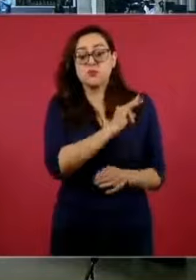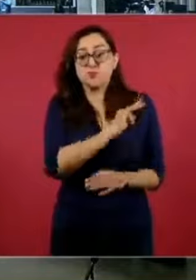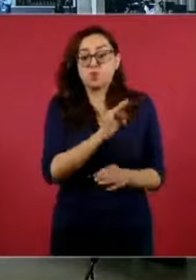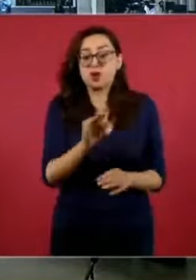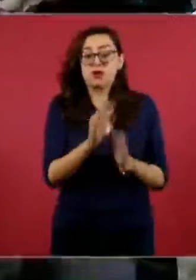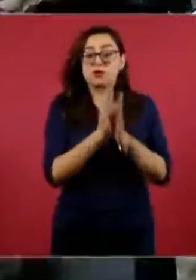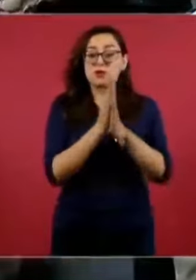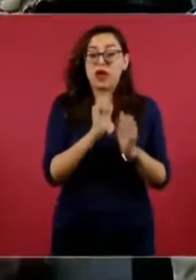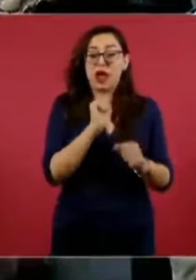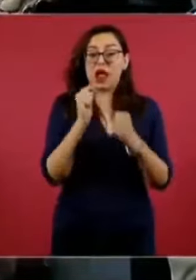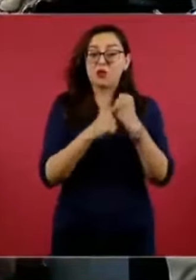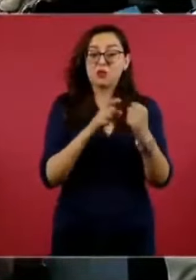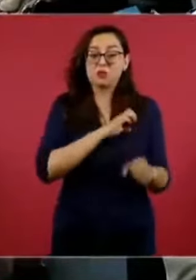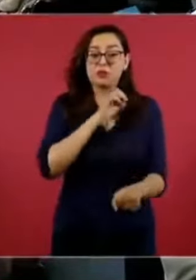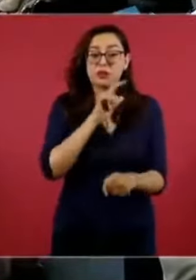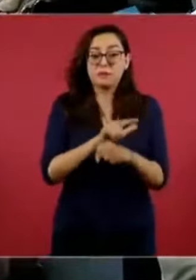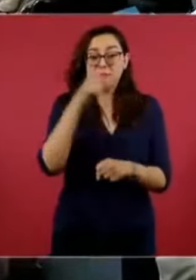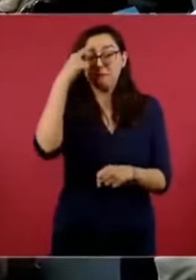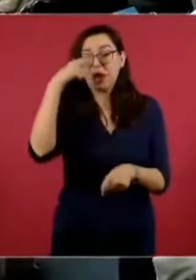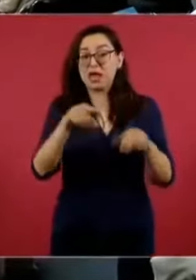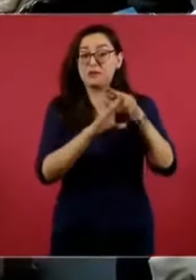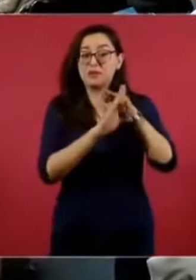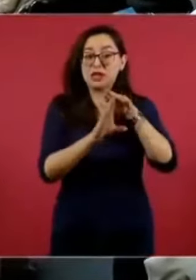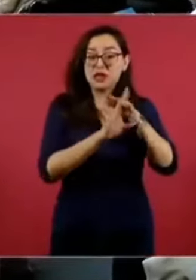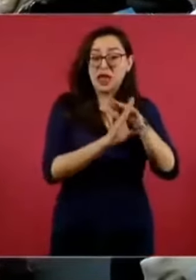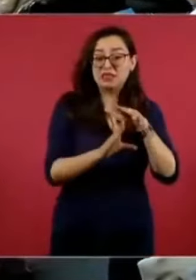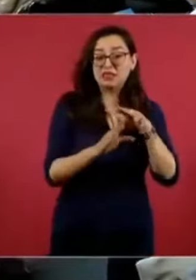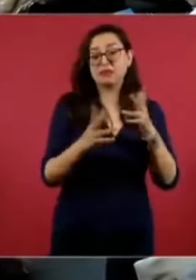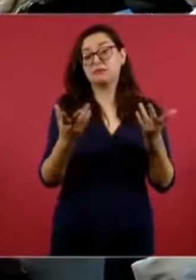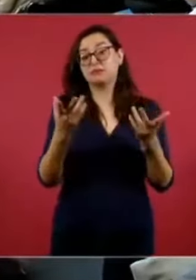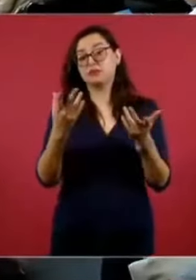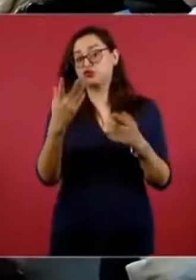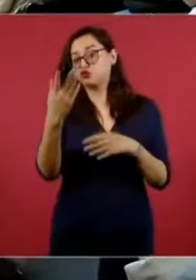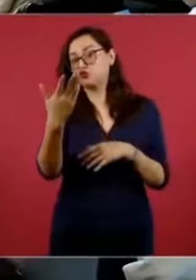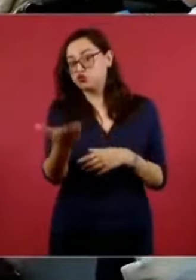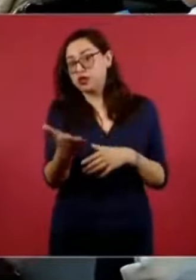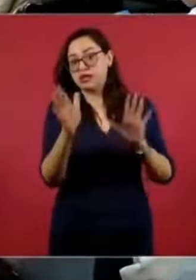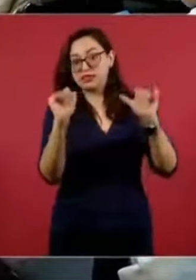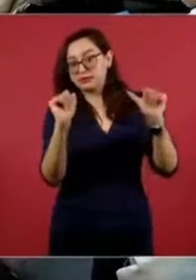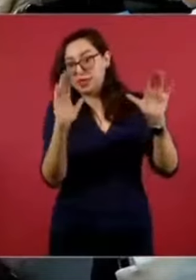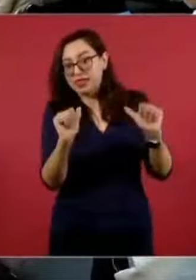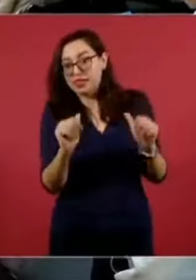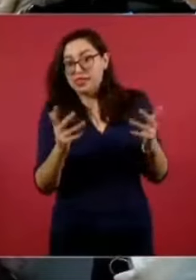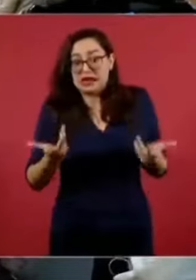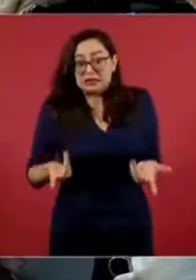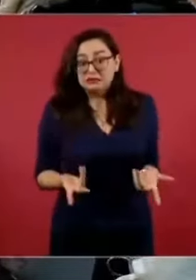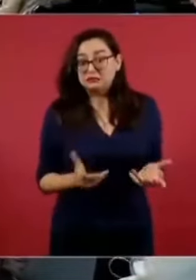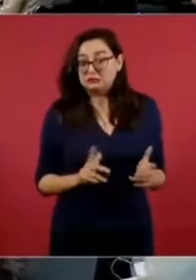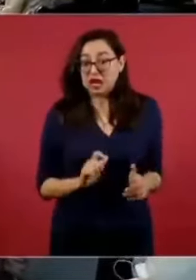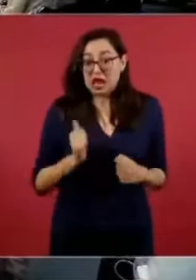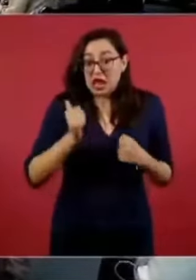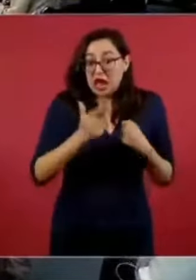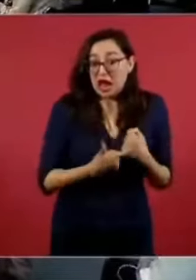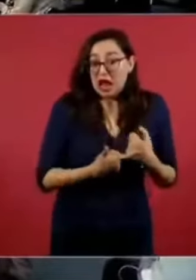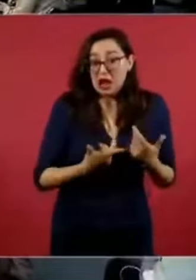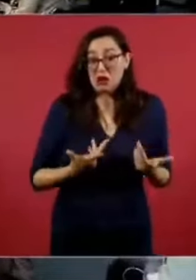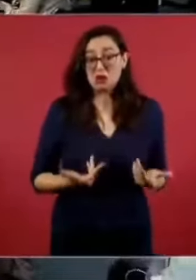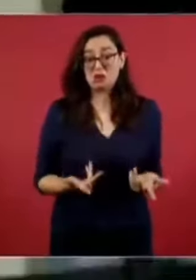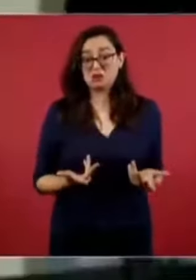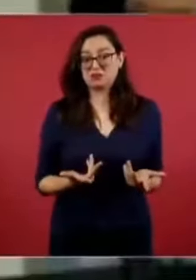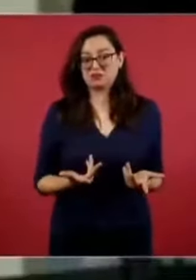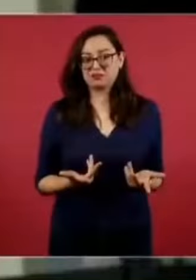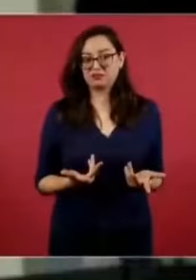hacer algo especial para los paisanos como despedida. Le habíamos pedido, ¿no? O le habían pedido